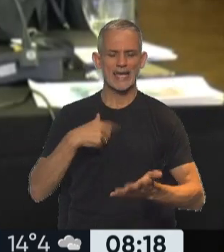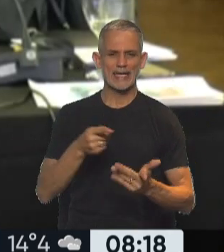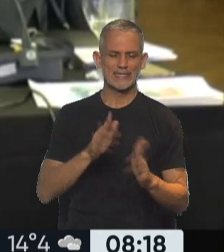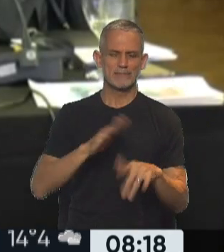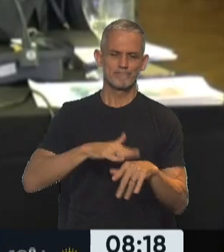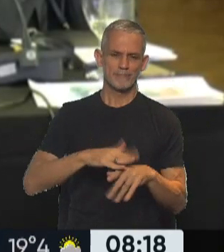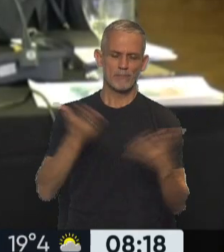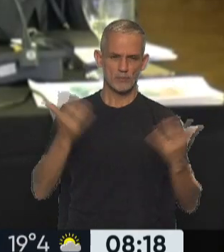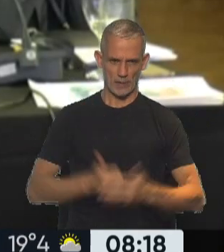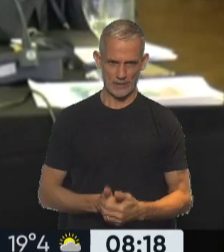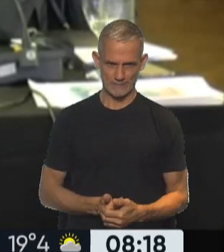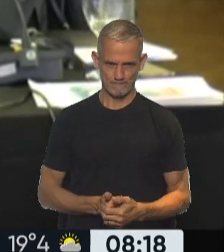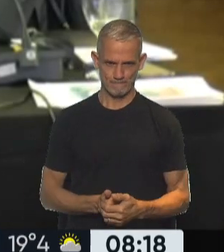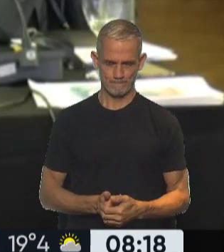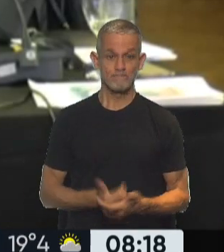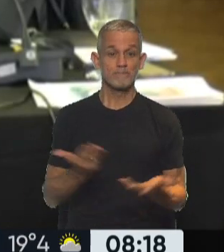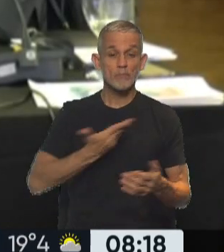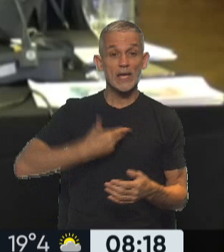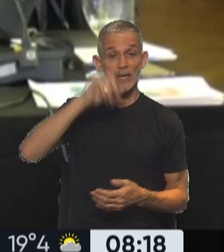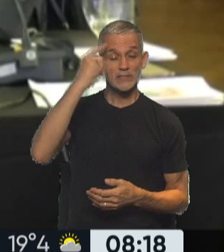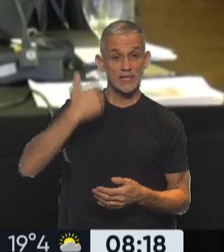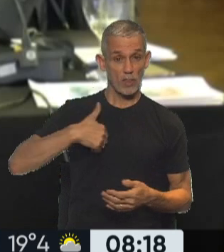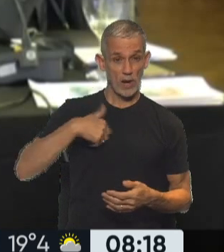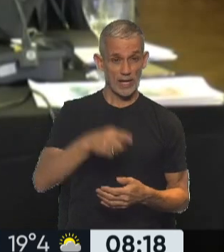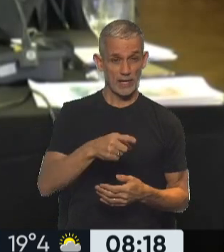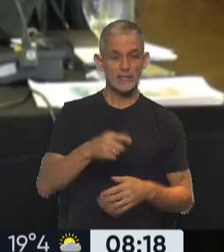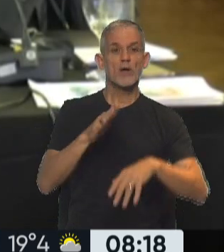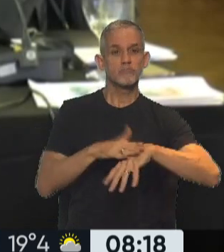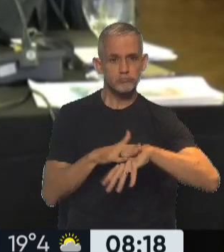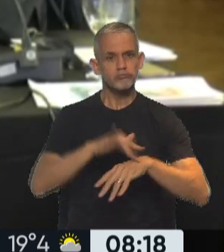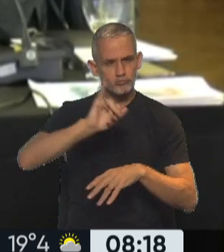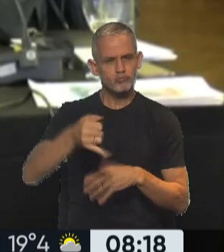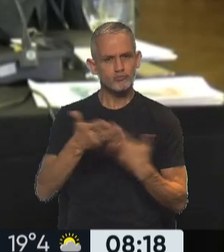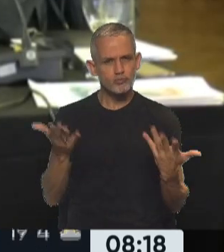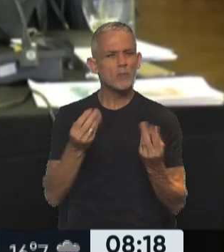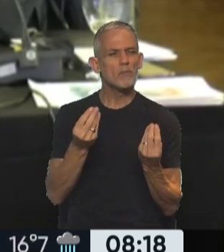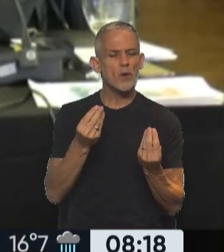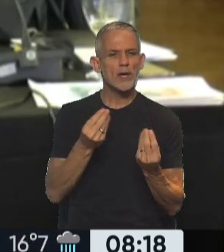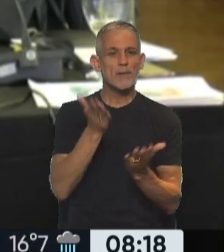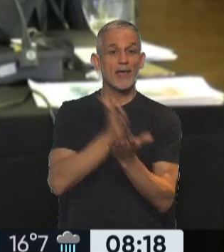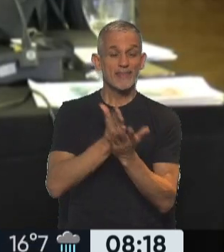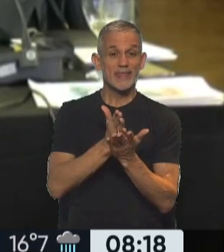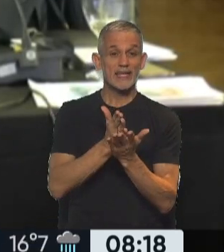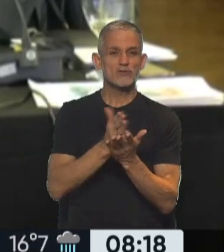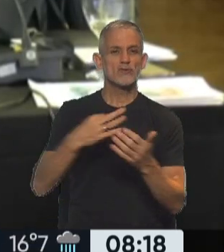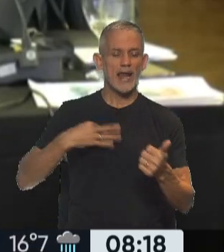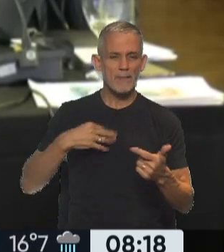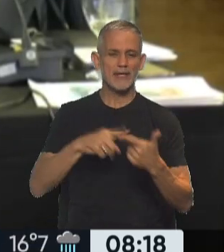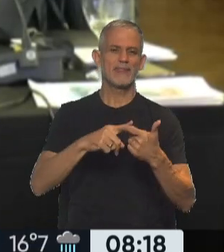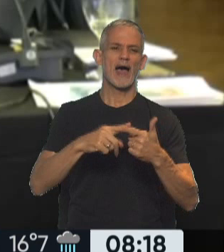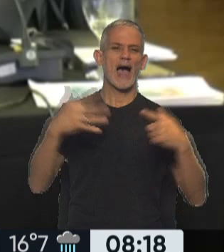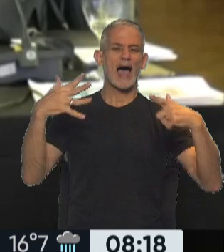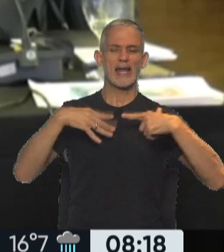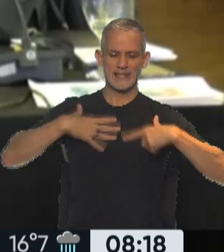caso. El Estado argentino es responsable por la violación de los derechos a la vida, a la